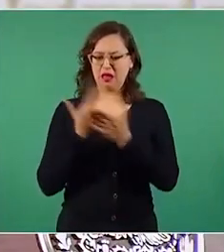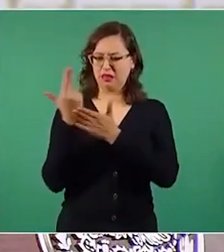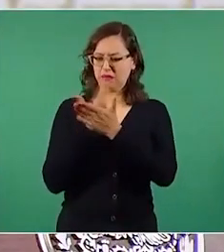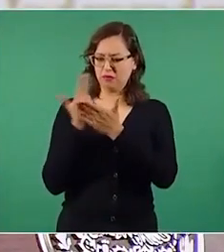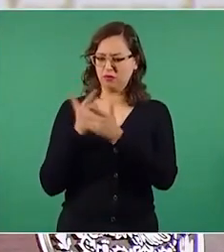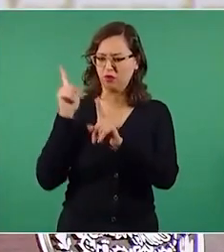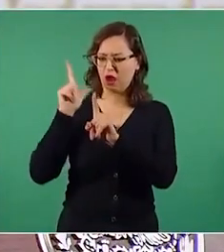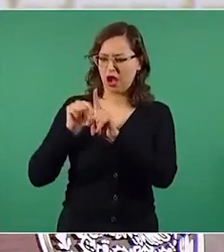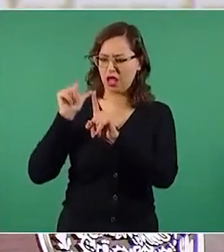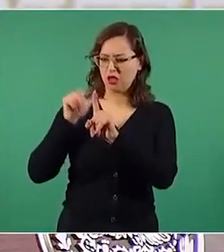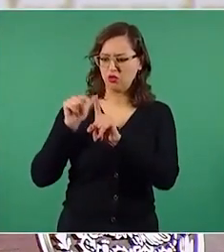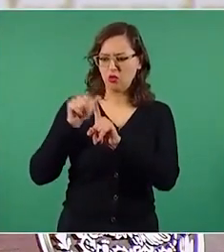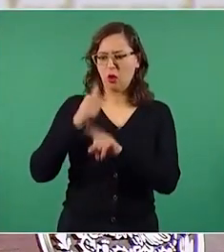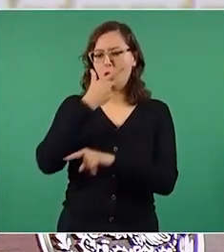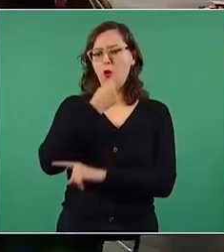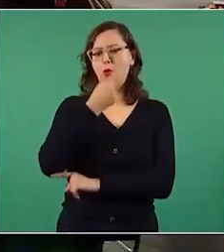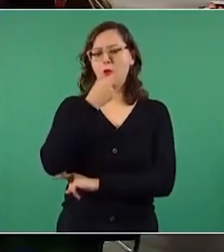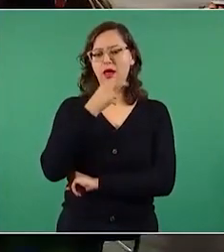la buscan